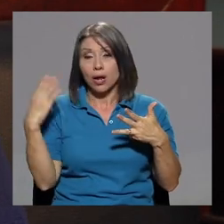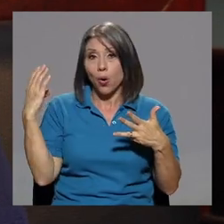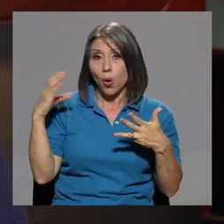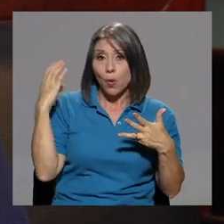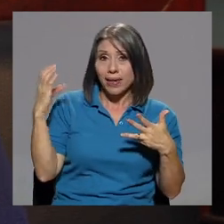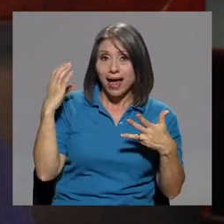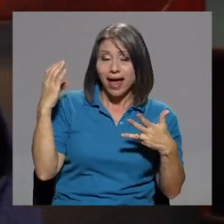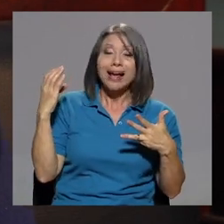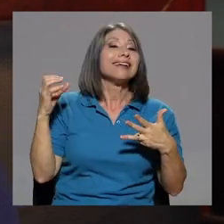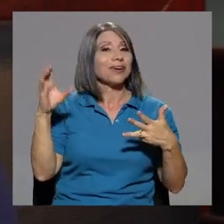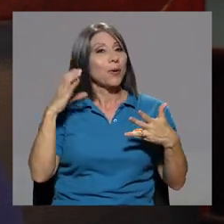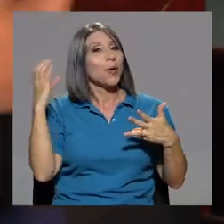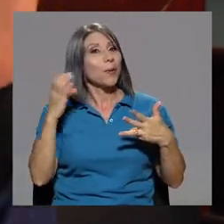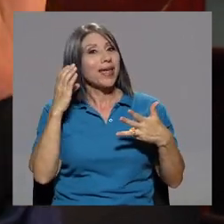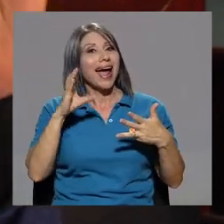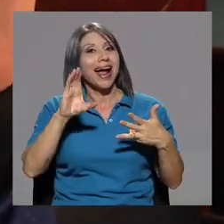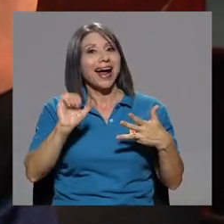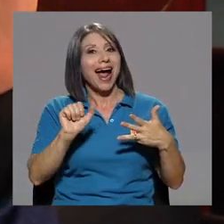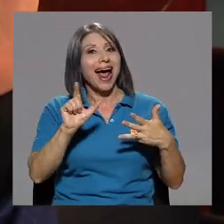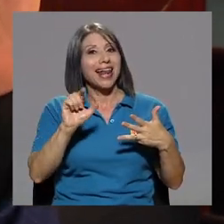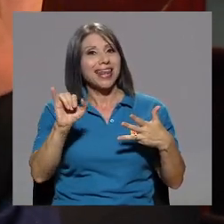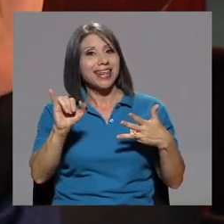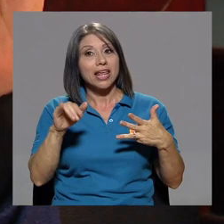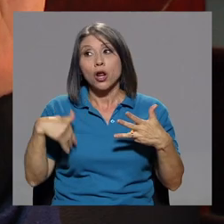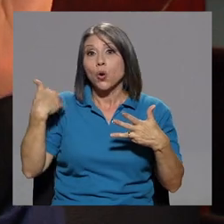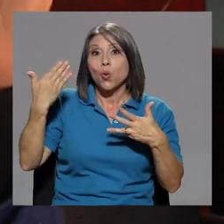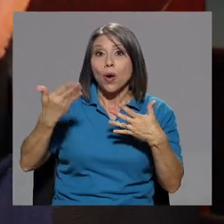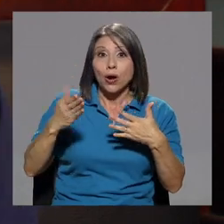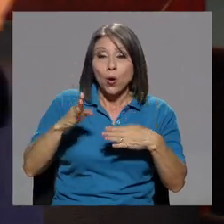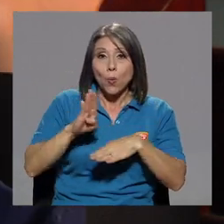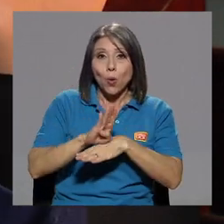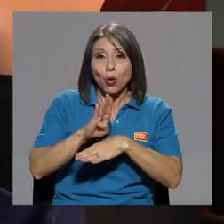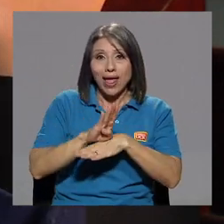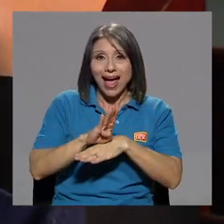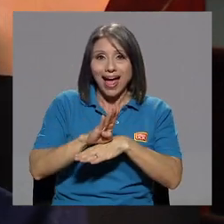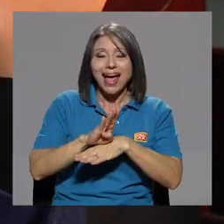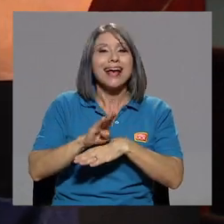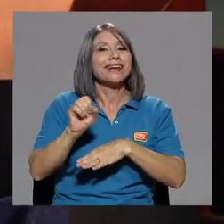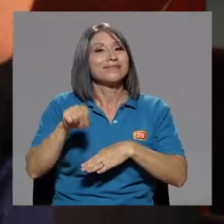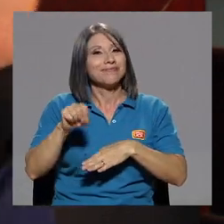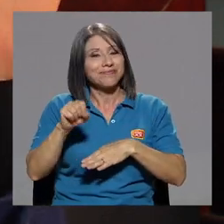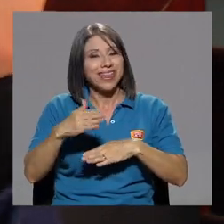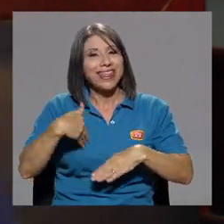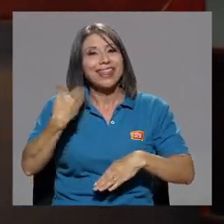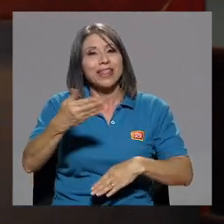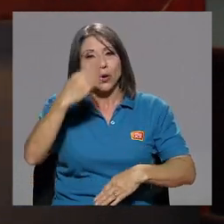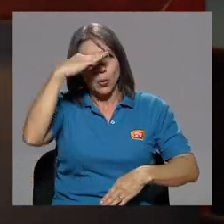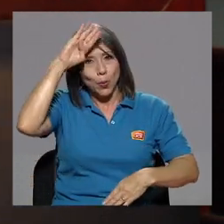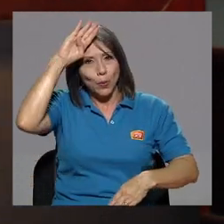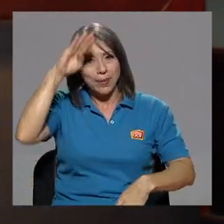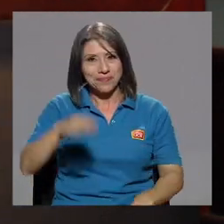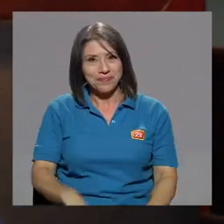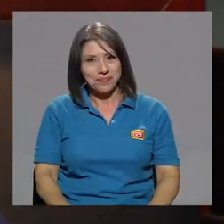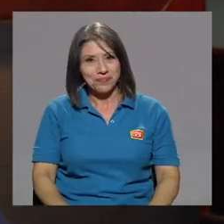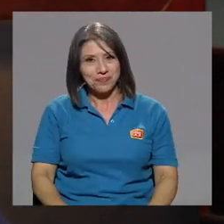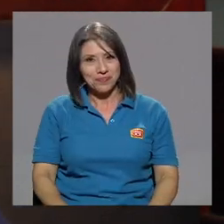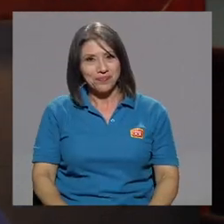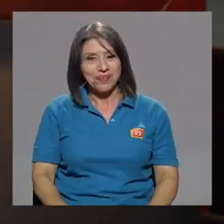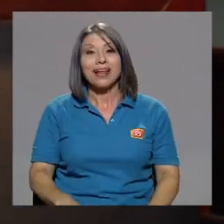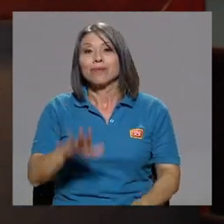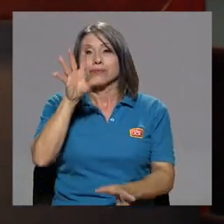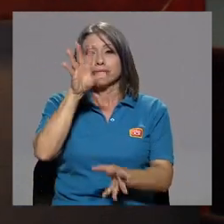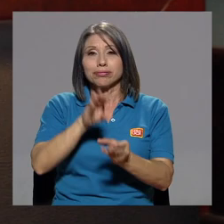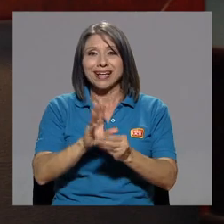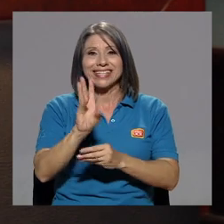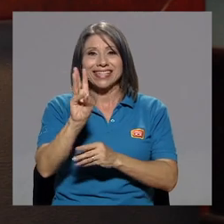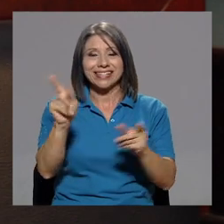Colombia? En Colombia, en Cali, Colombia. Luego Bogotá. Bogotá y Cuba. Esos son los